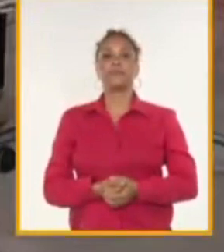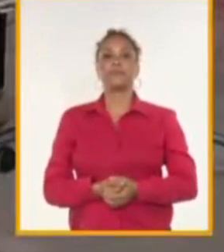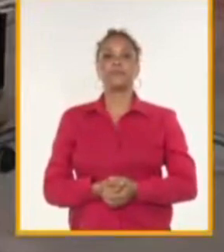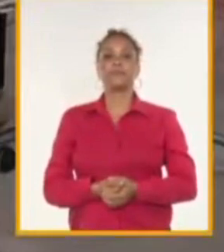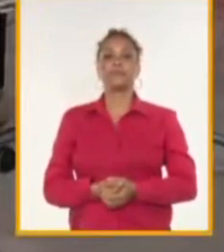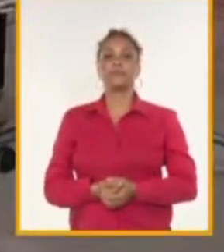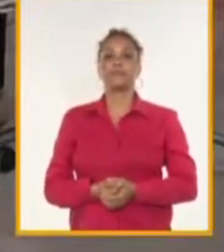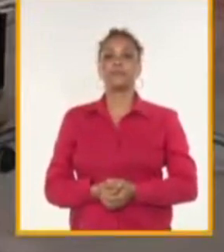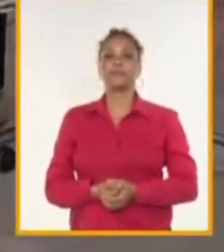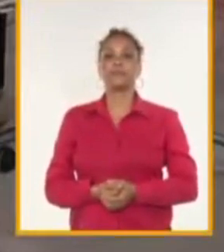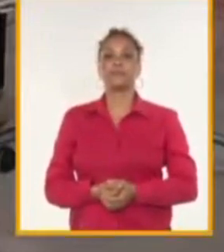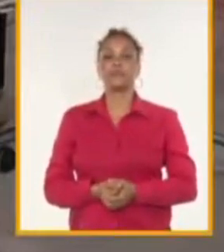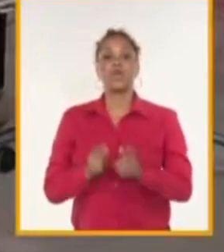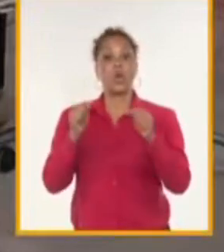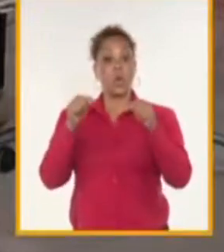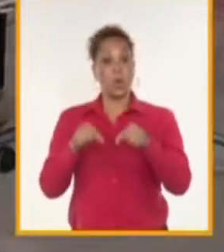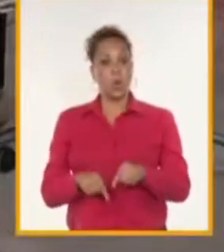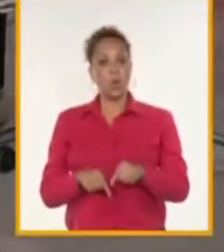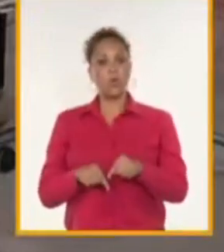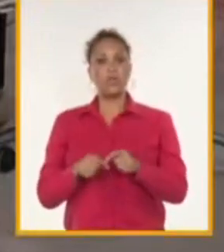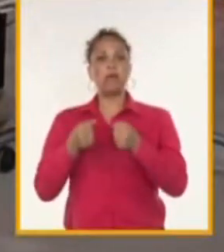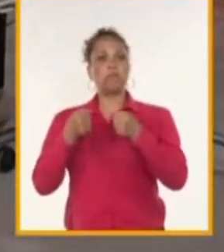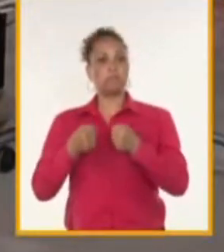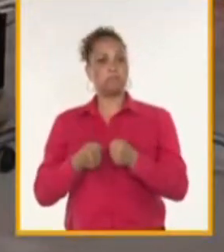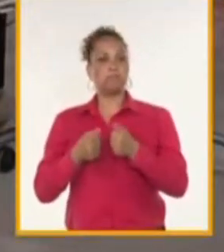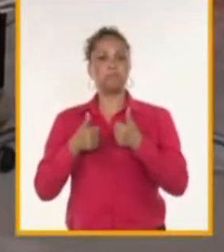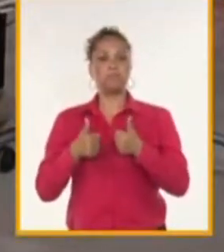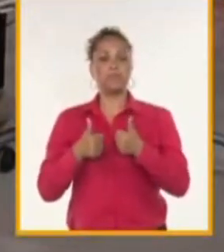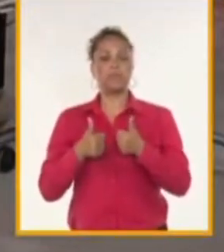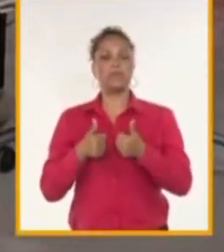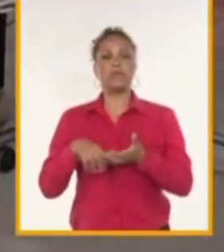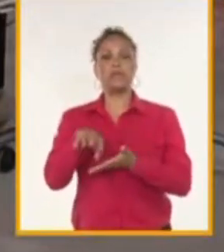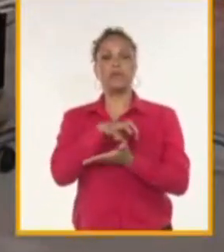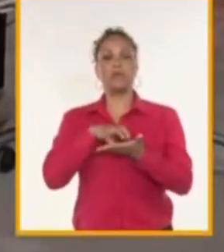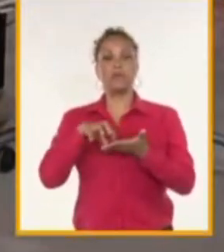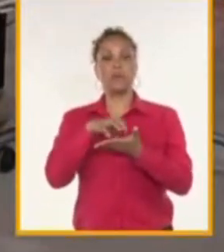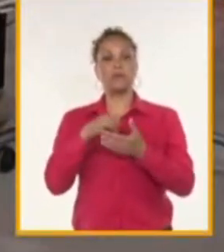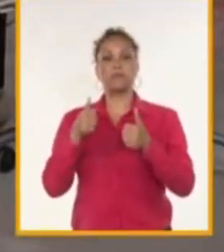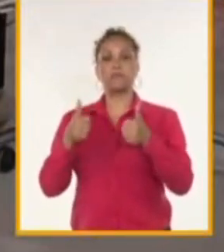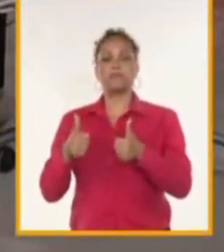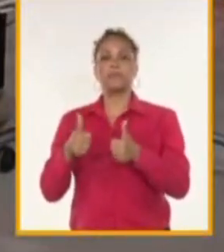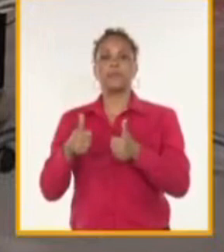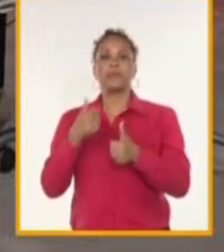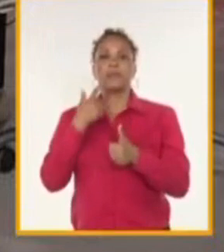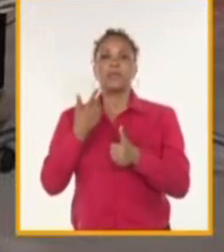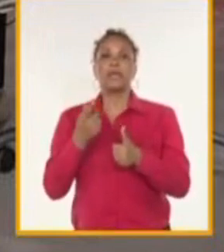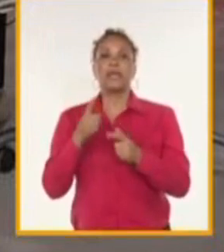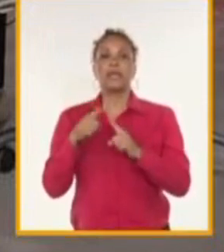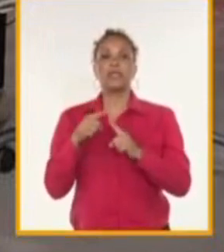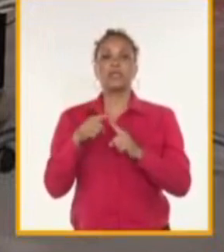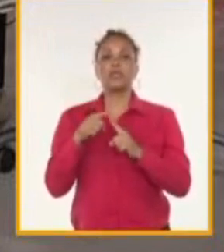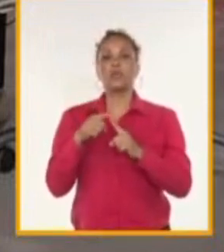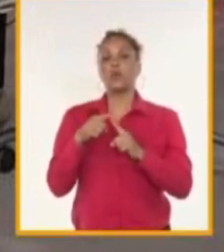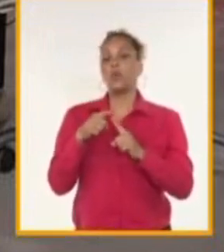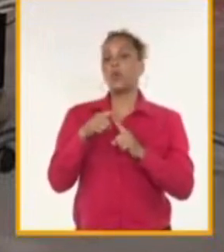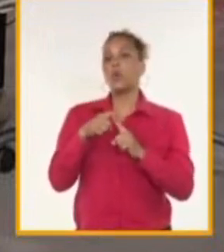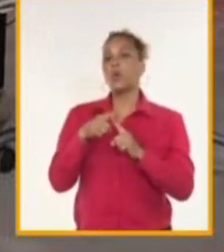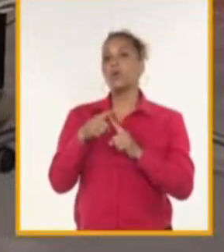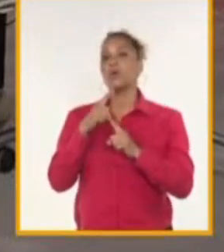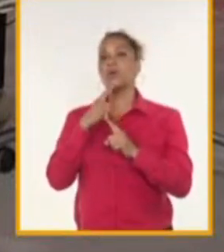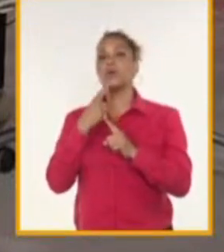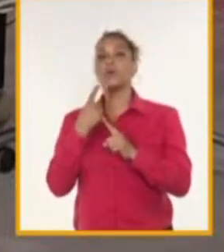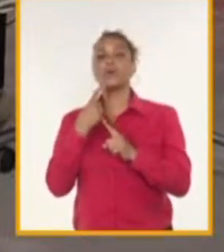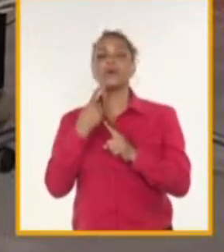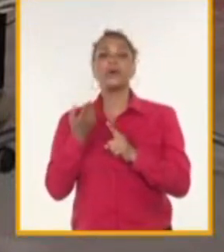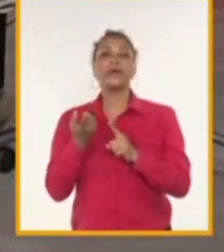Hoy estamos muy bien posicionados geográficamente, muy bien posicionados desde el punto de vista tecnológico, muy bien posicionados desde el punto de vista